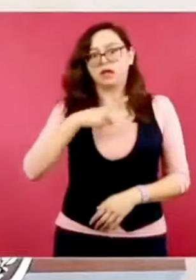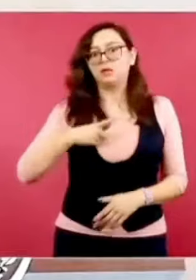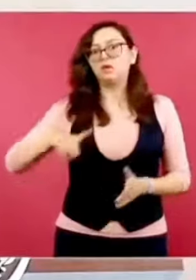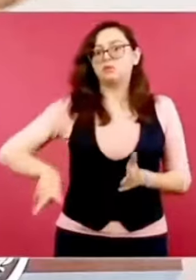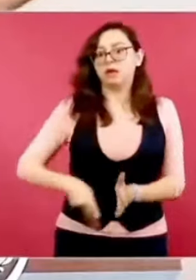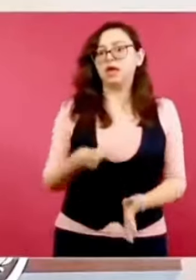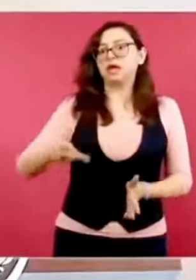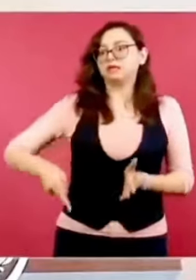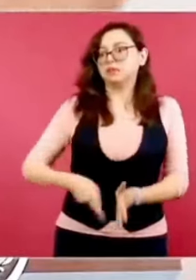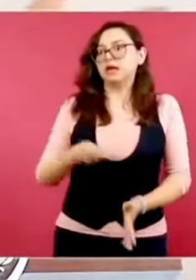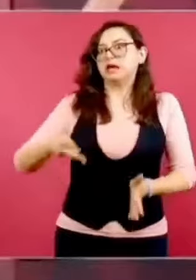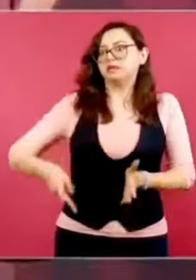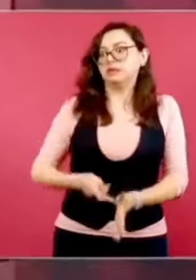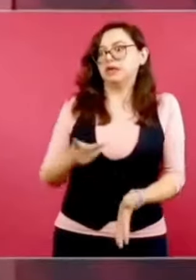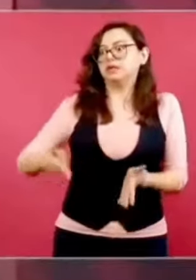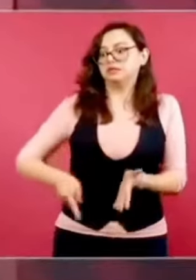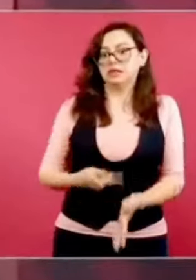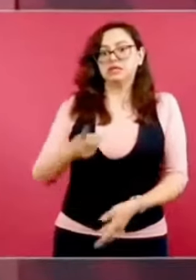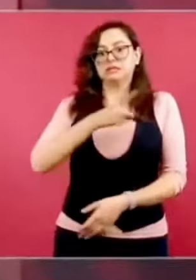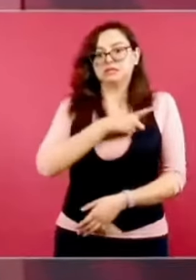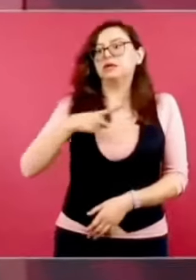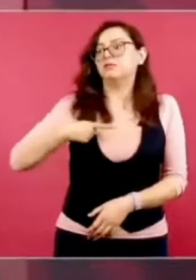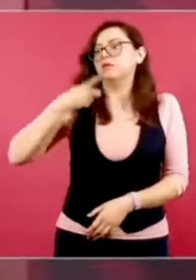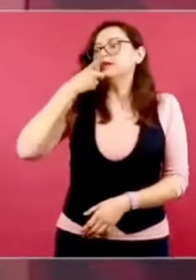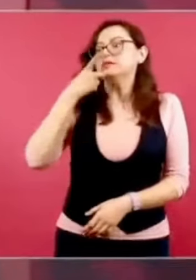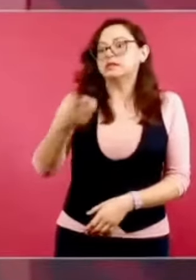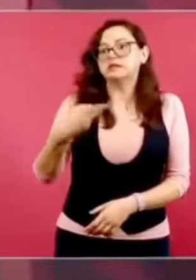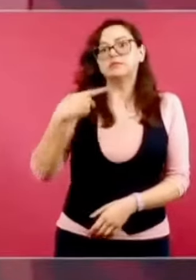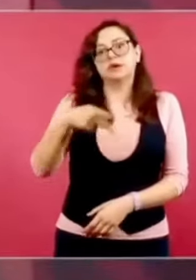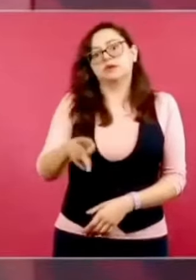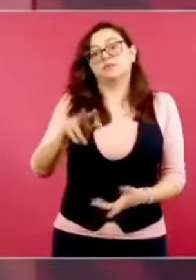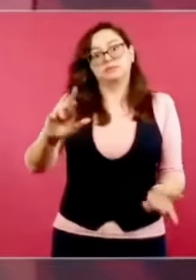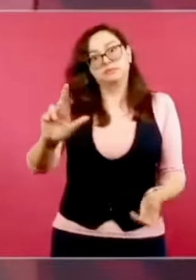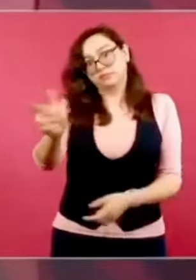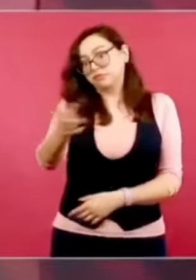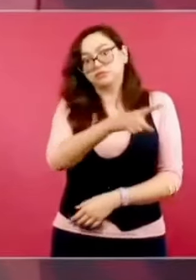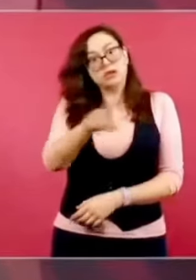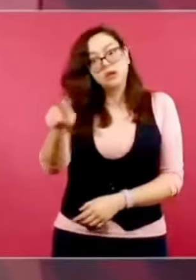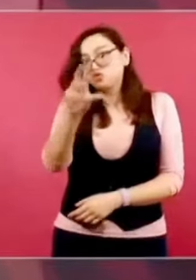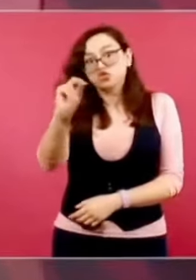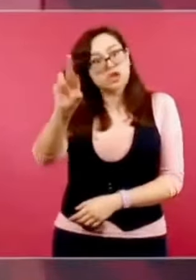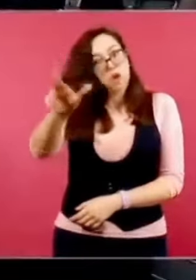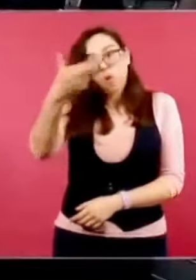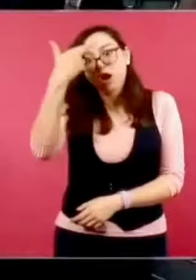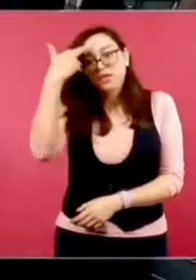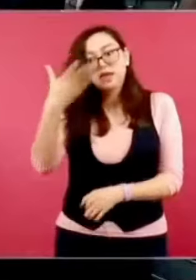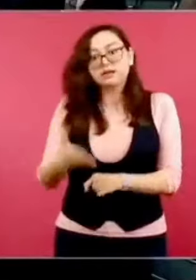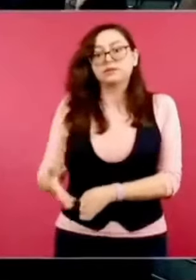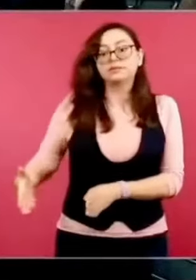asesinaron al candidato del PRI a la presidencia? por eso